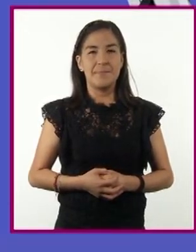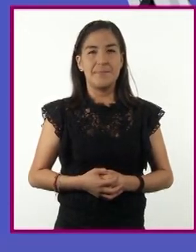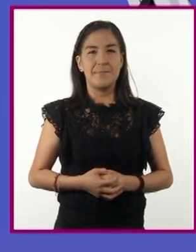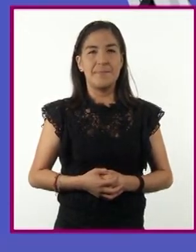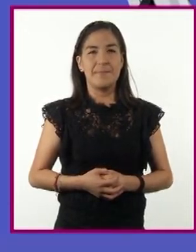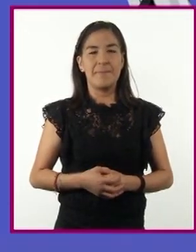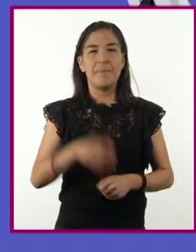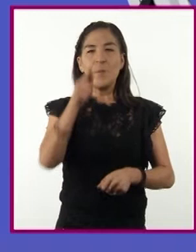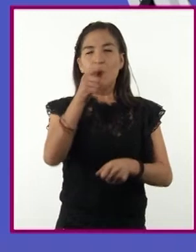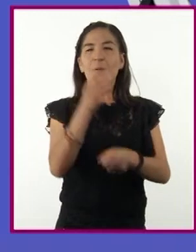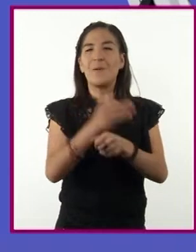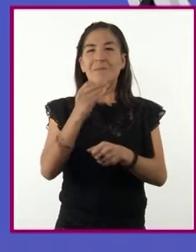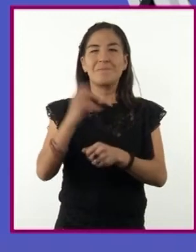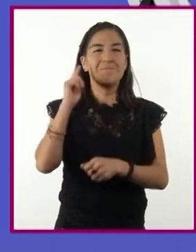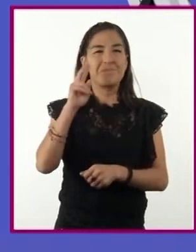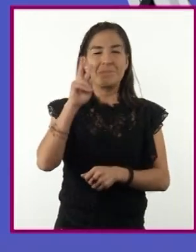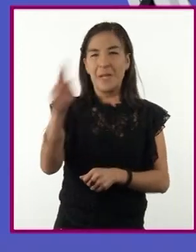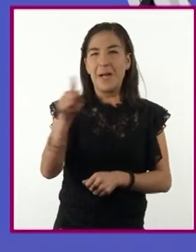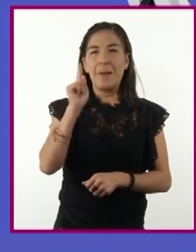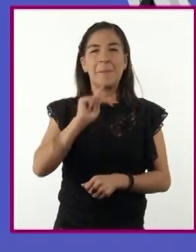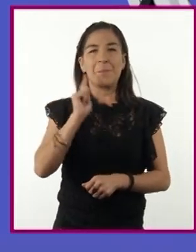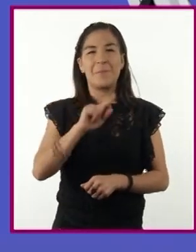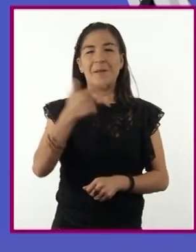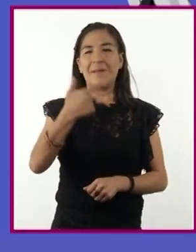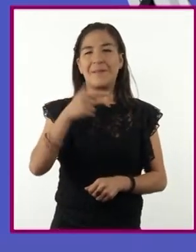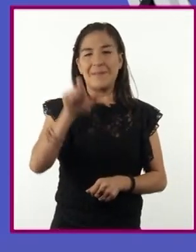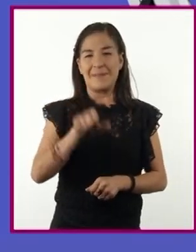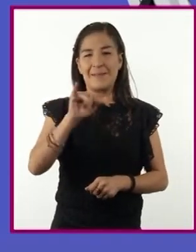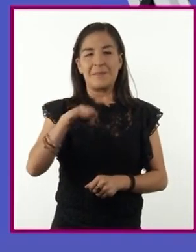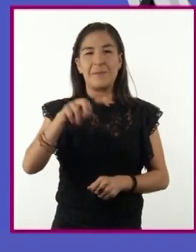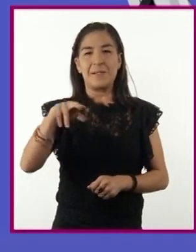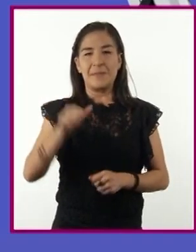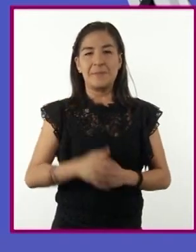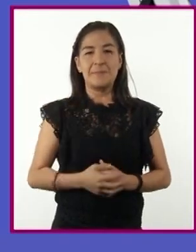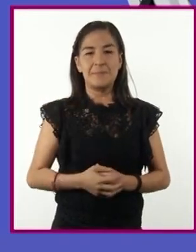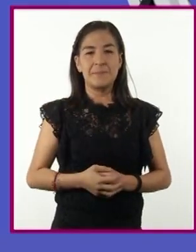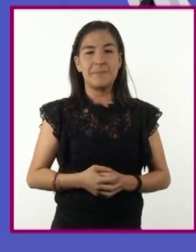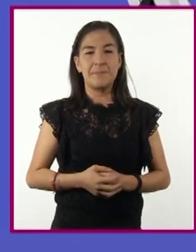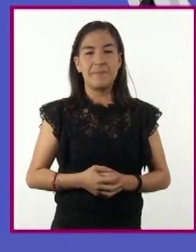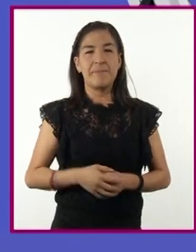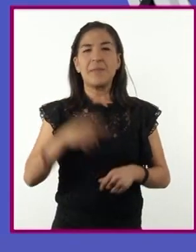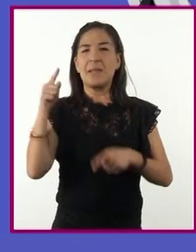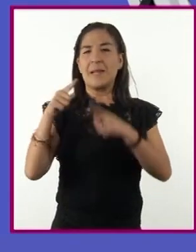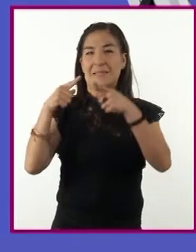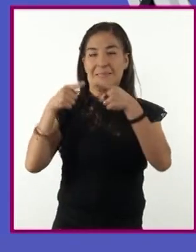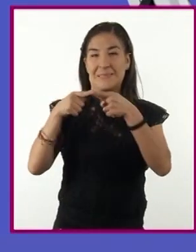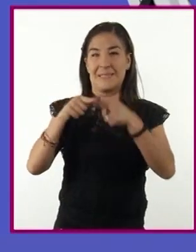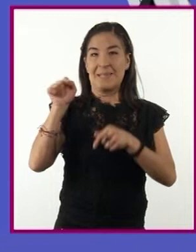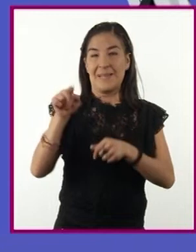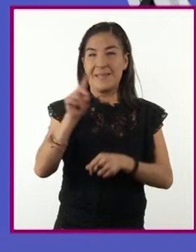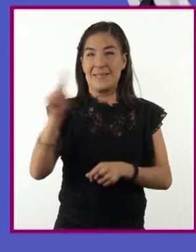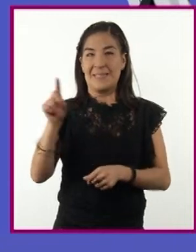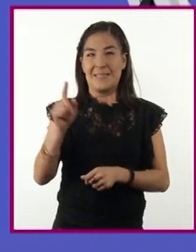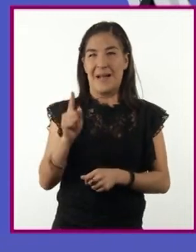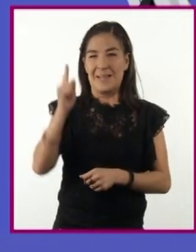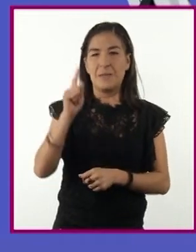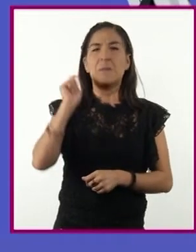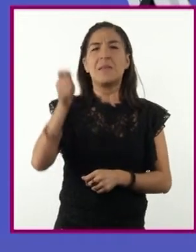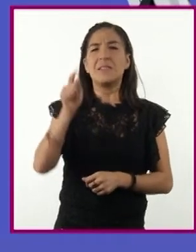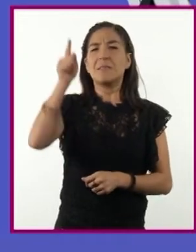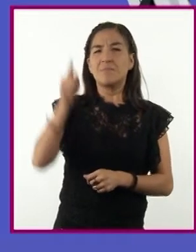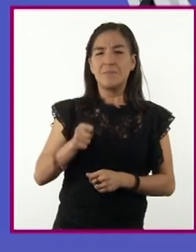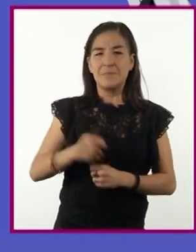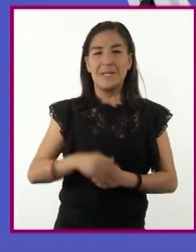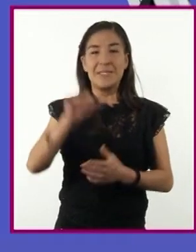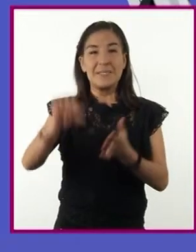Escuchemos a Jimena con las palabras que encontró. Bueno, en la esquina superior derecha, importancia, en